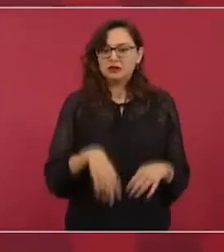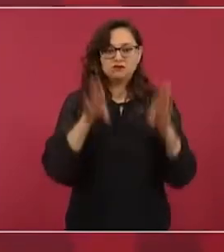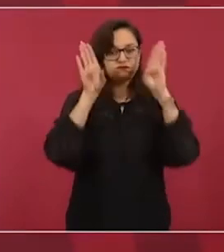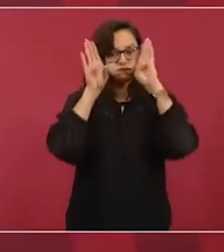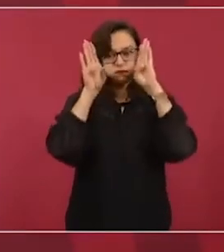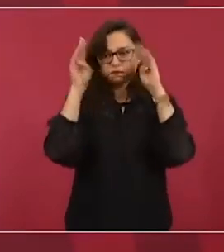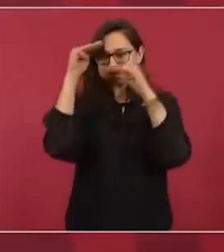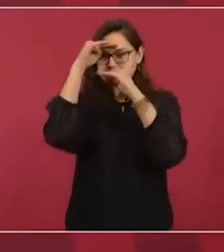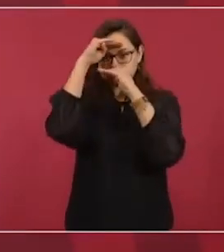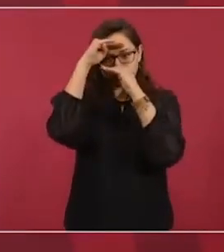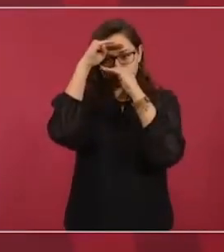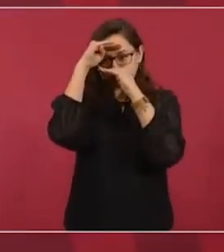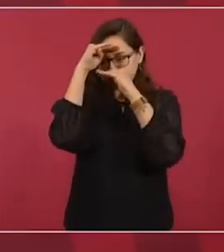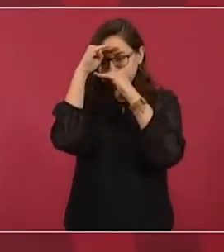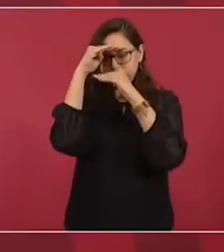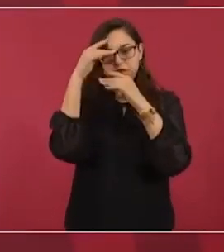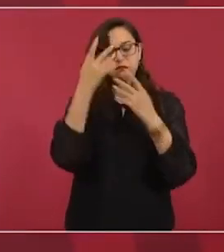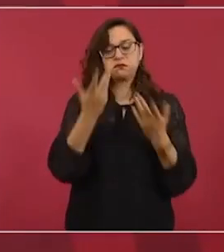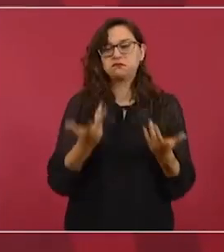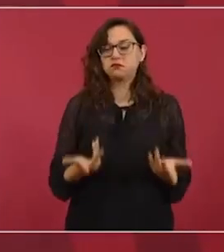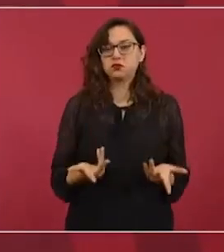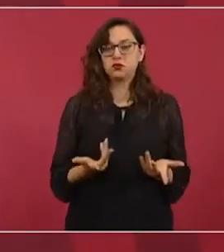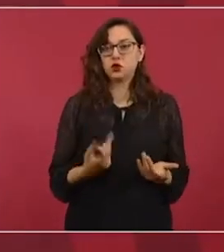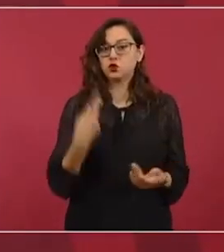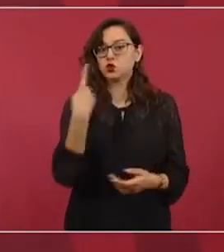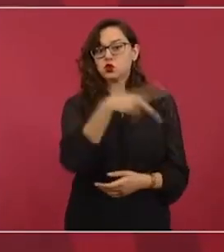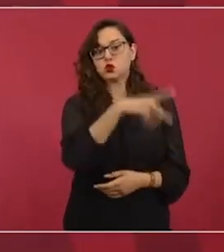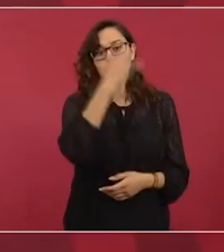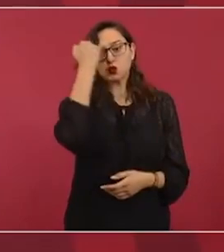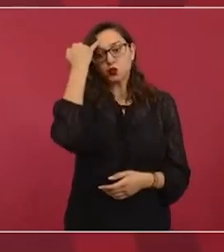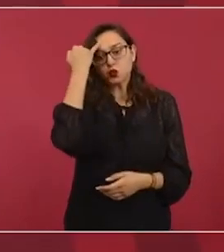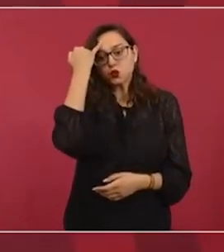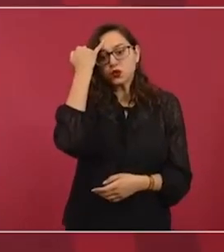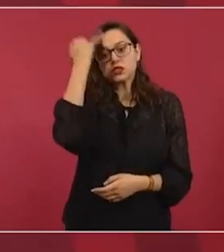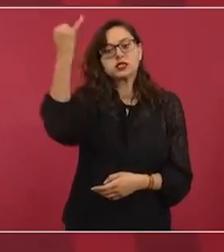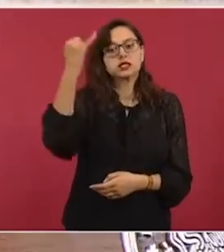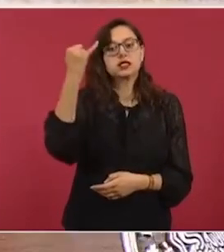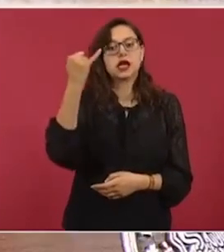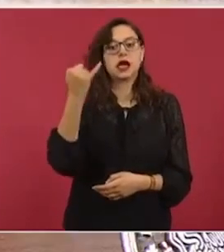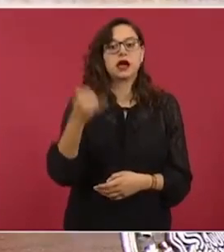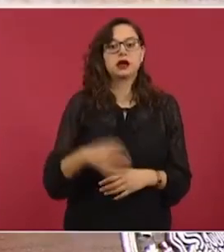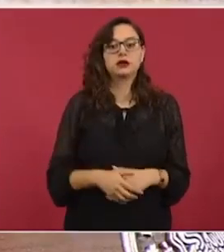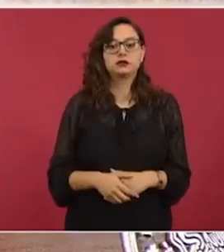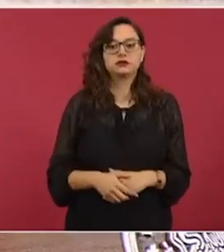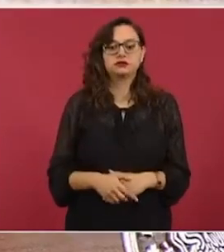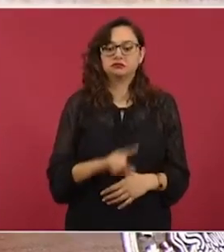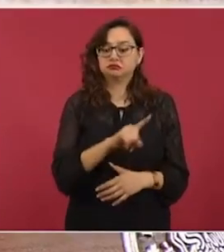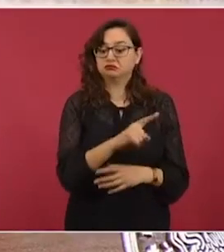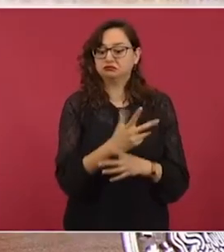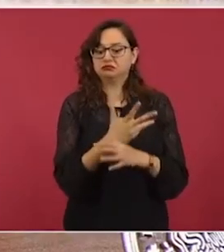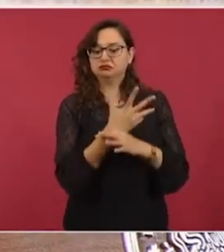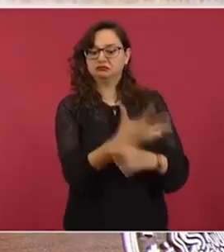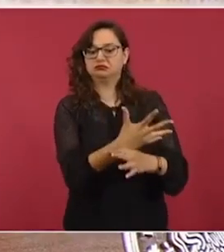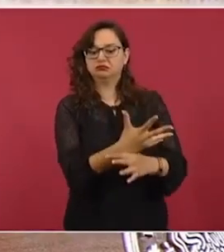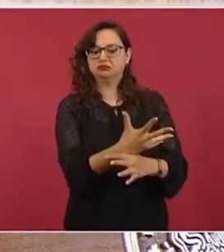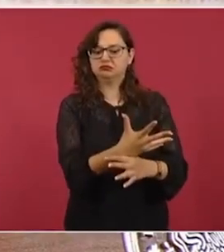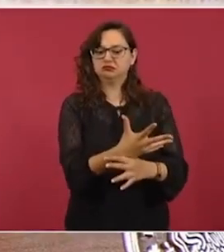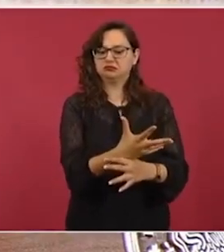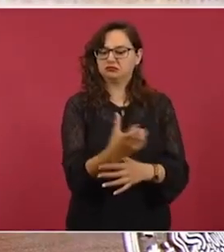mano dura,